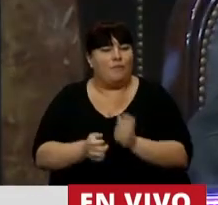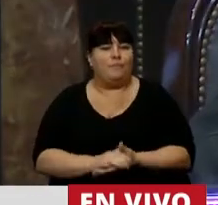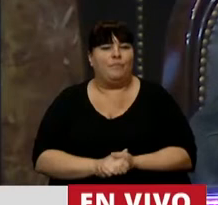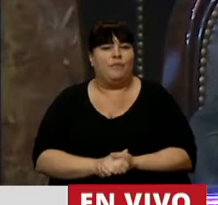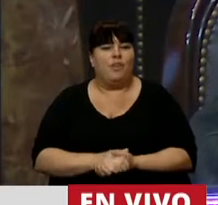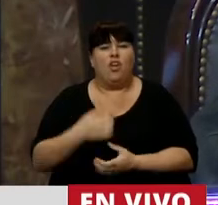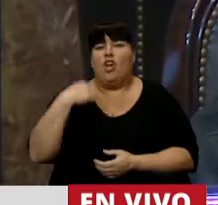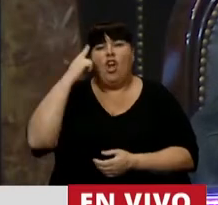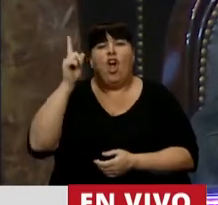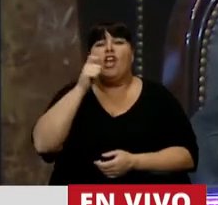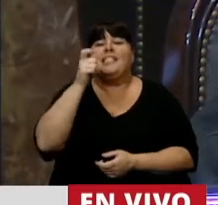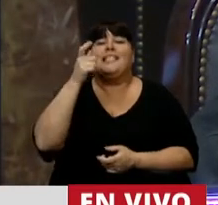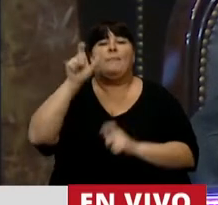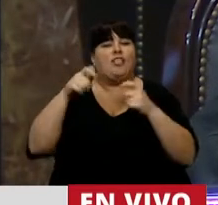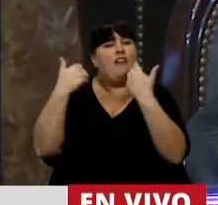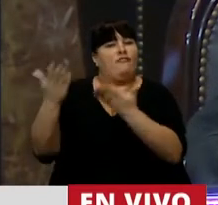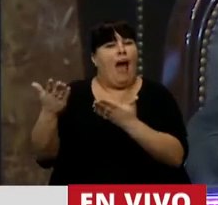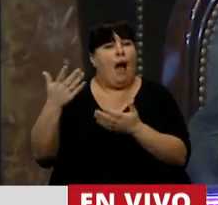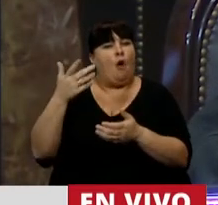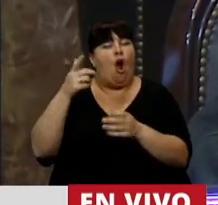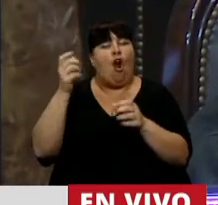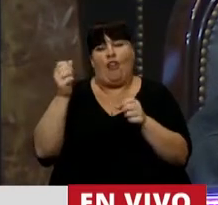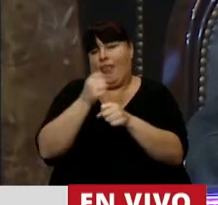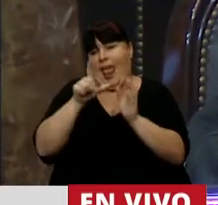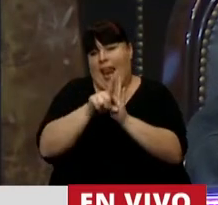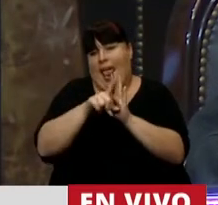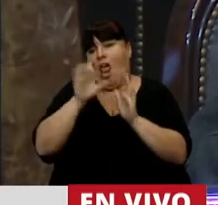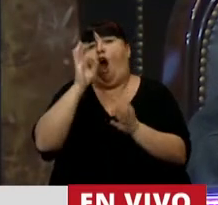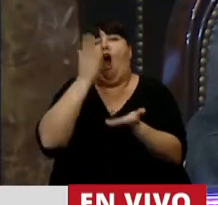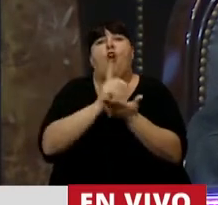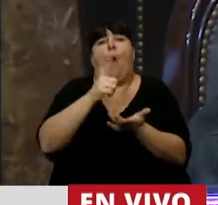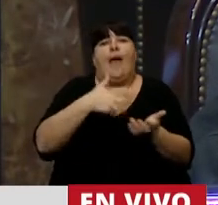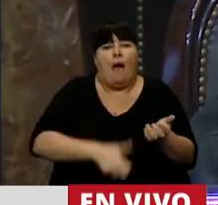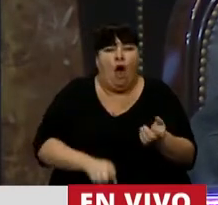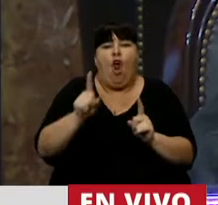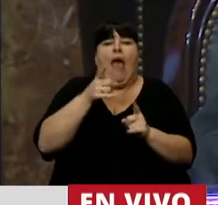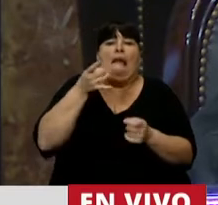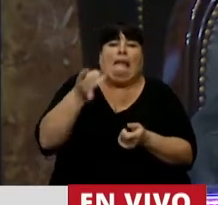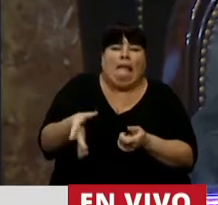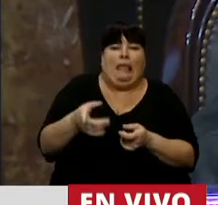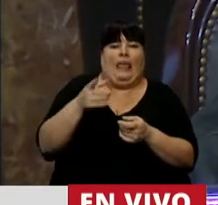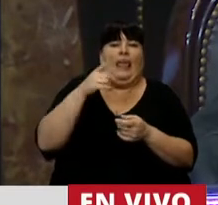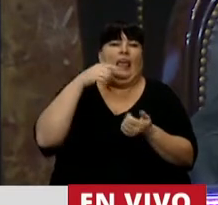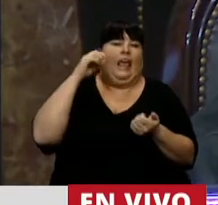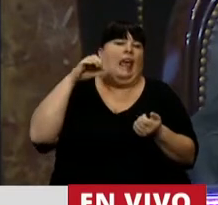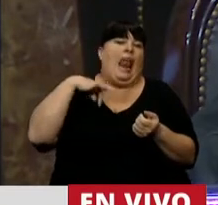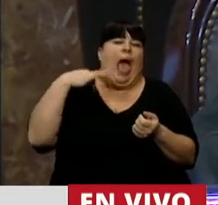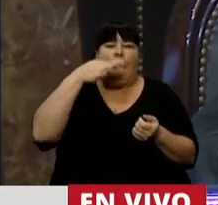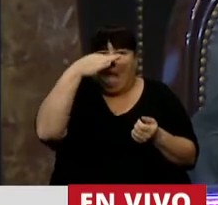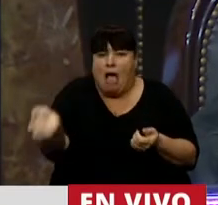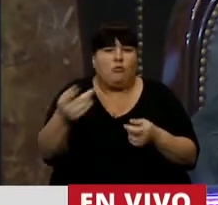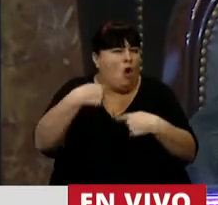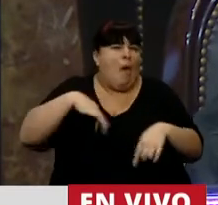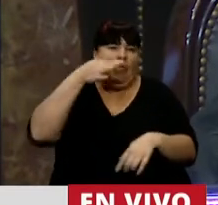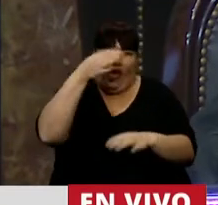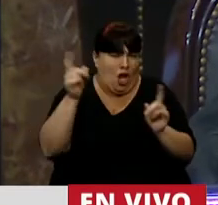Yo no creo que quienes estén a favor de la legalización o la despenalización sean verdugos, desprecien o no les importe